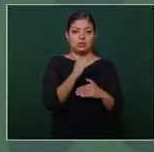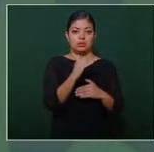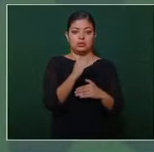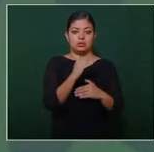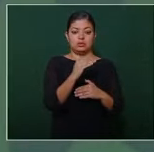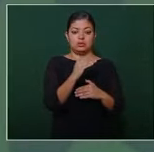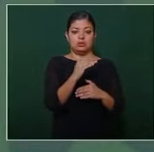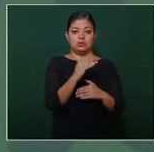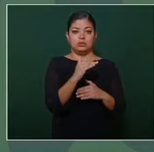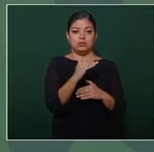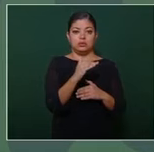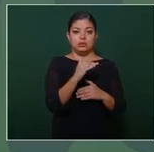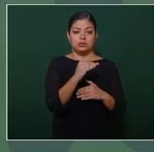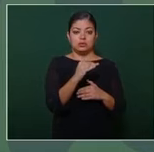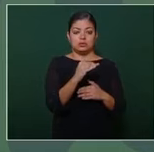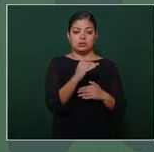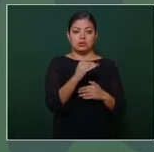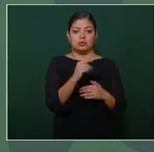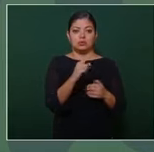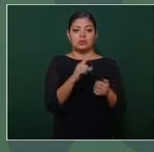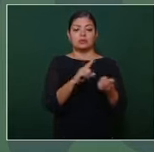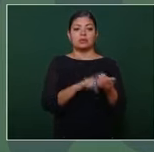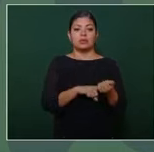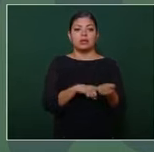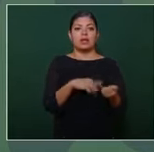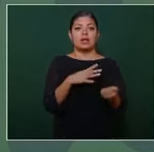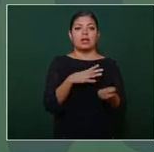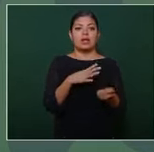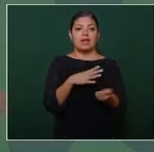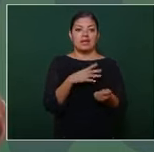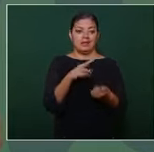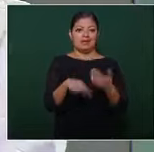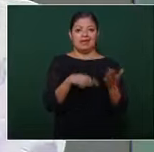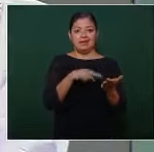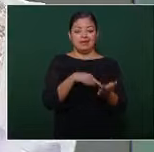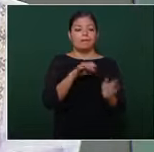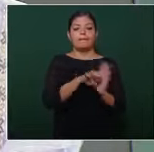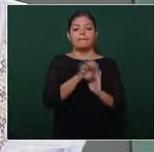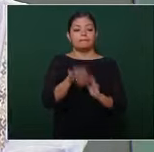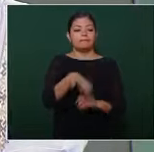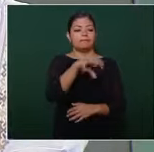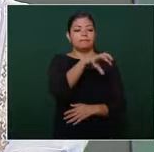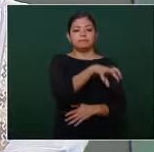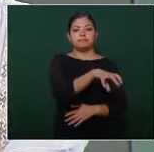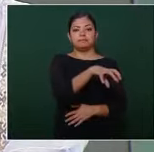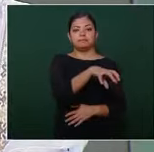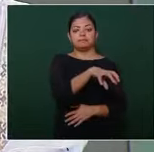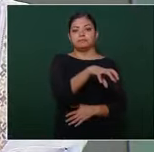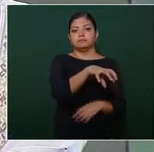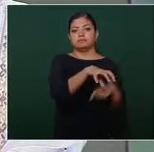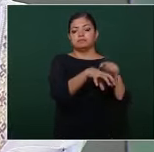hay juicios porque una planta de fertilizantes que